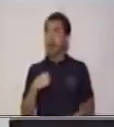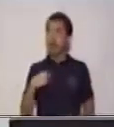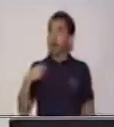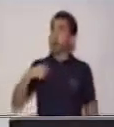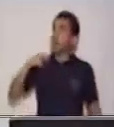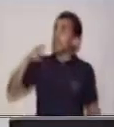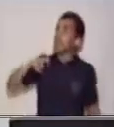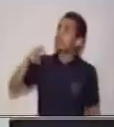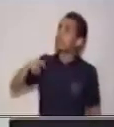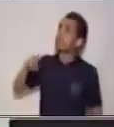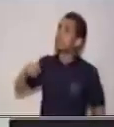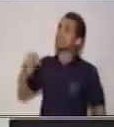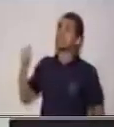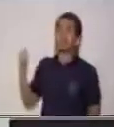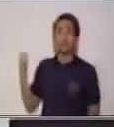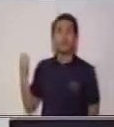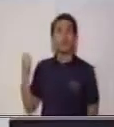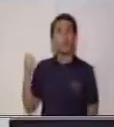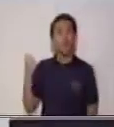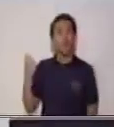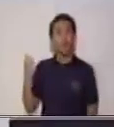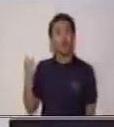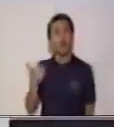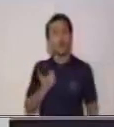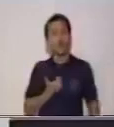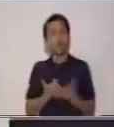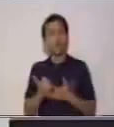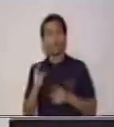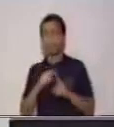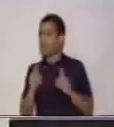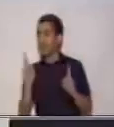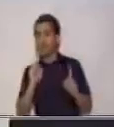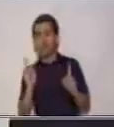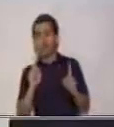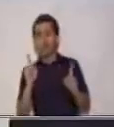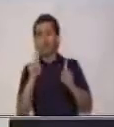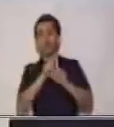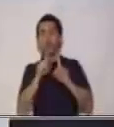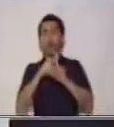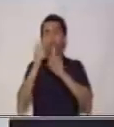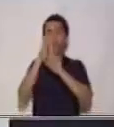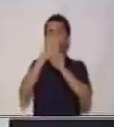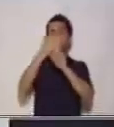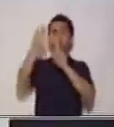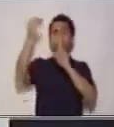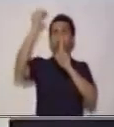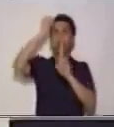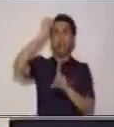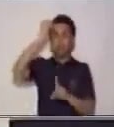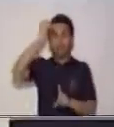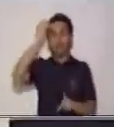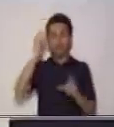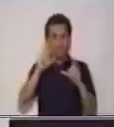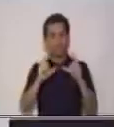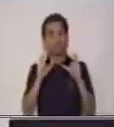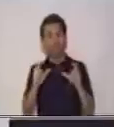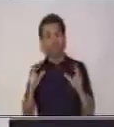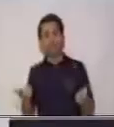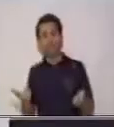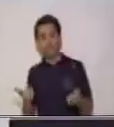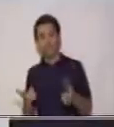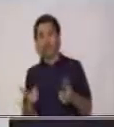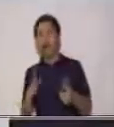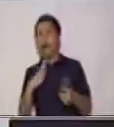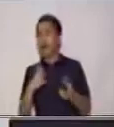adquirir el producto, pero no es así. Entonces, hay que tener mucho cuidado, como te decía, también porque hay